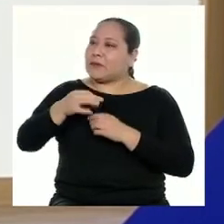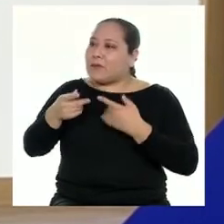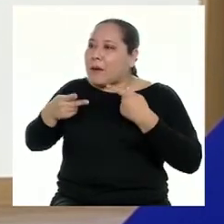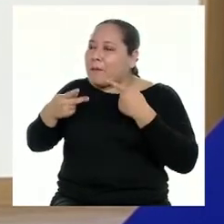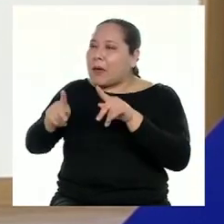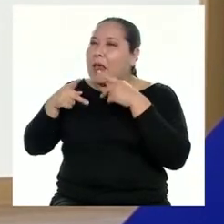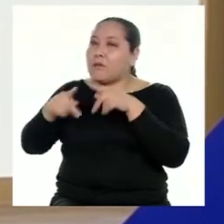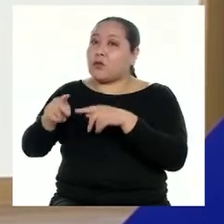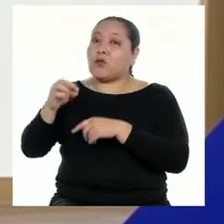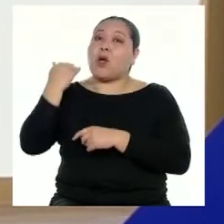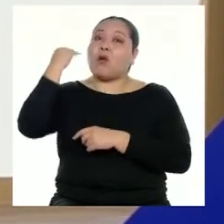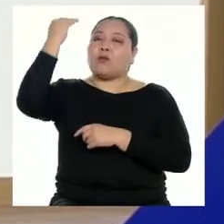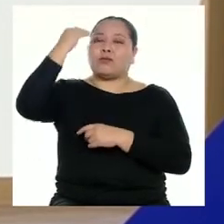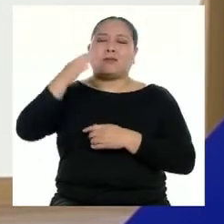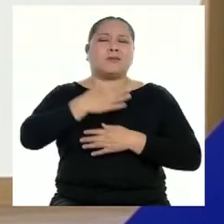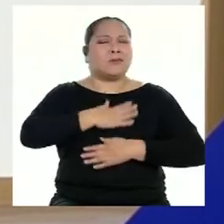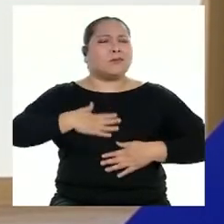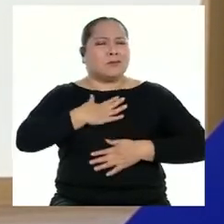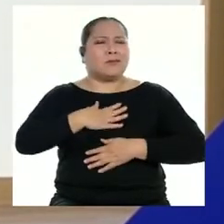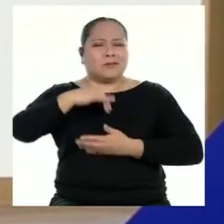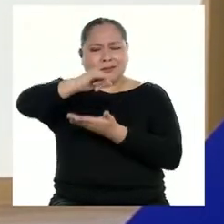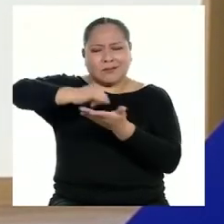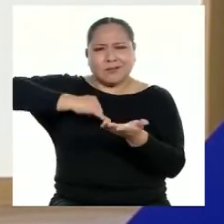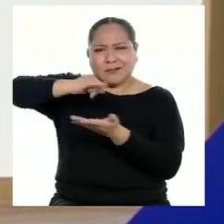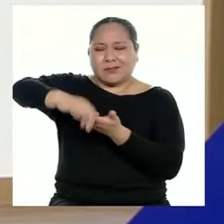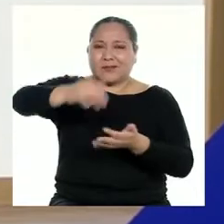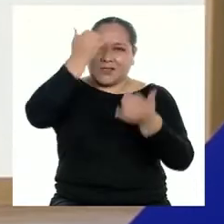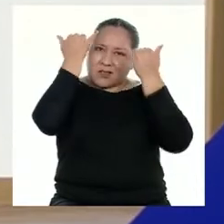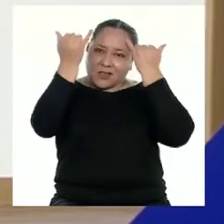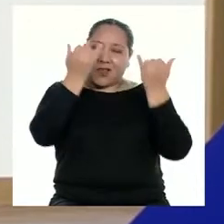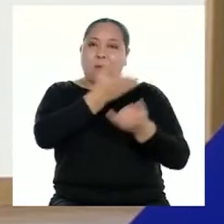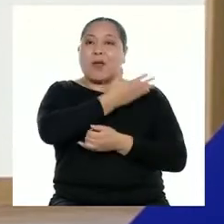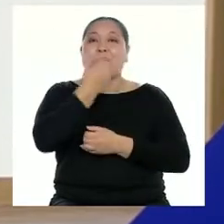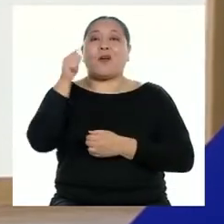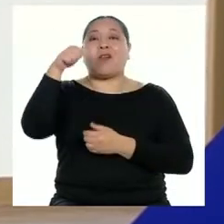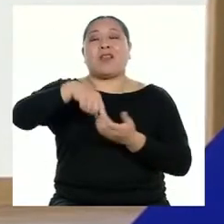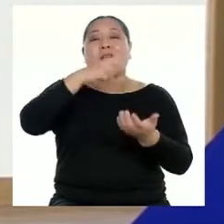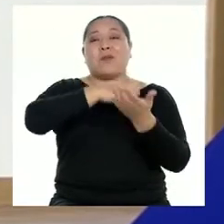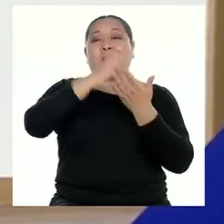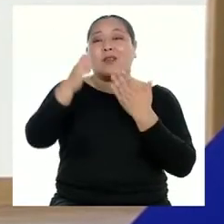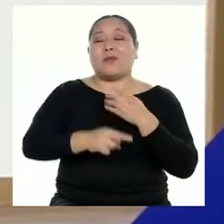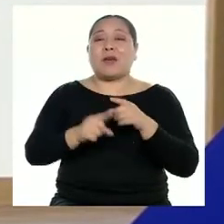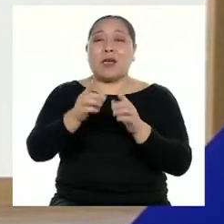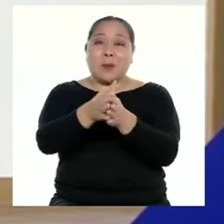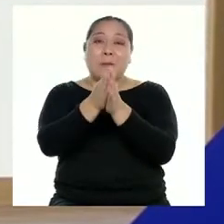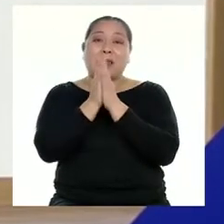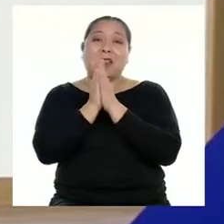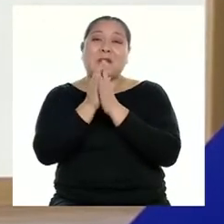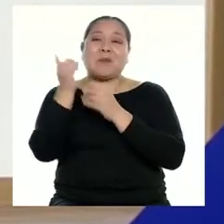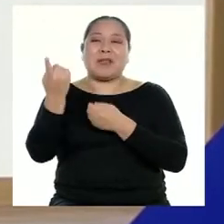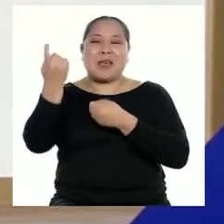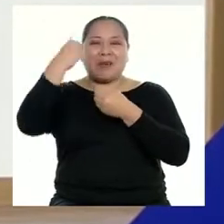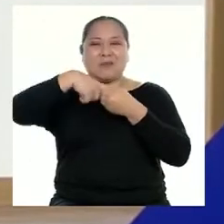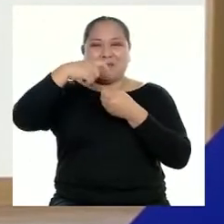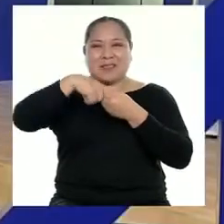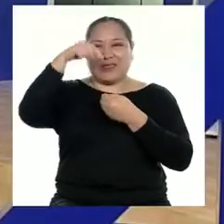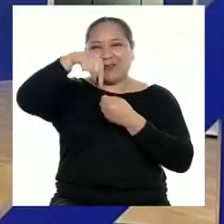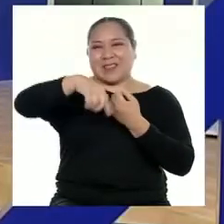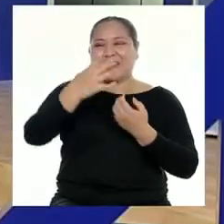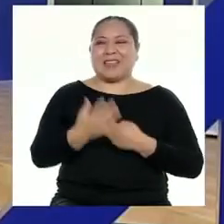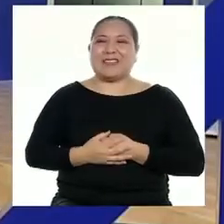contentas y contentos de recibir sus mensajes con ideas para mejorar el programa y sus pedidos para salir en la tele.